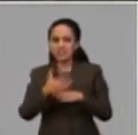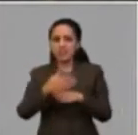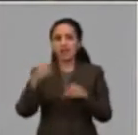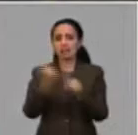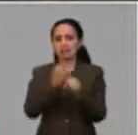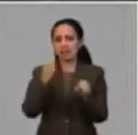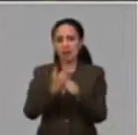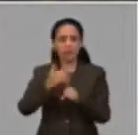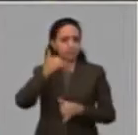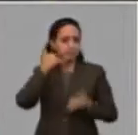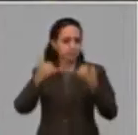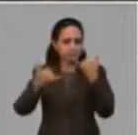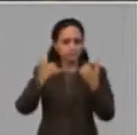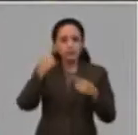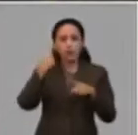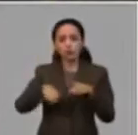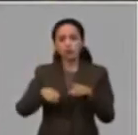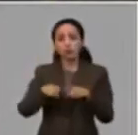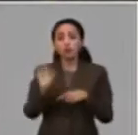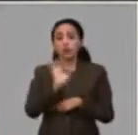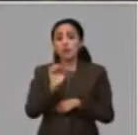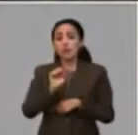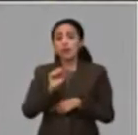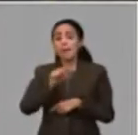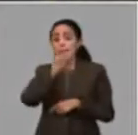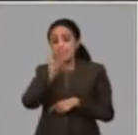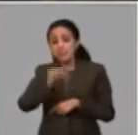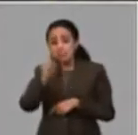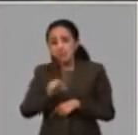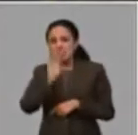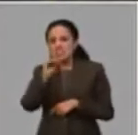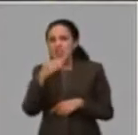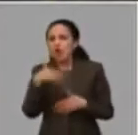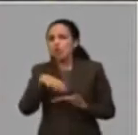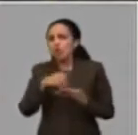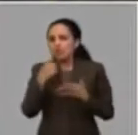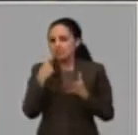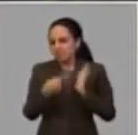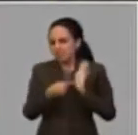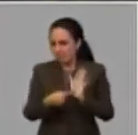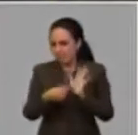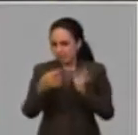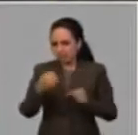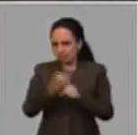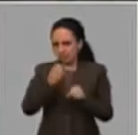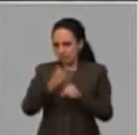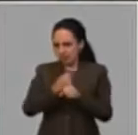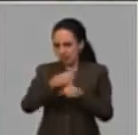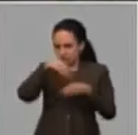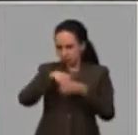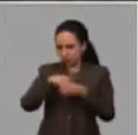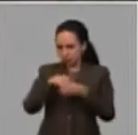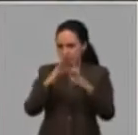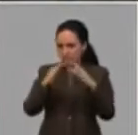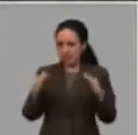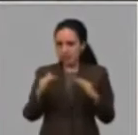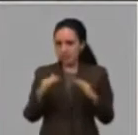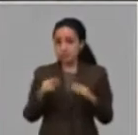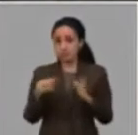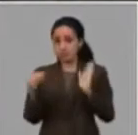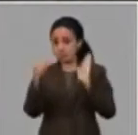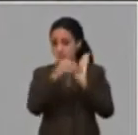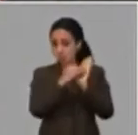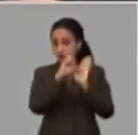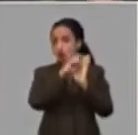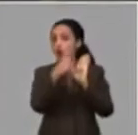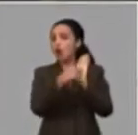este tema. Y todavía hay personas que dicen que dónde está refrendado. Está refrendado en el código de trabajo. Está refrendado en el código de trabajo